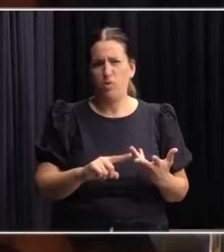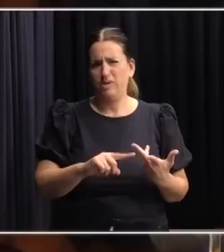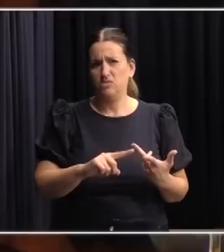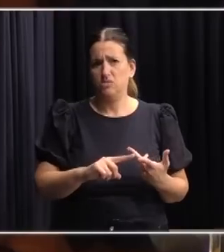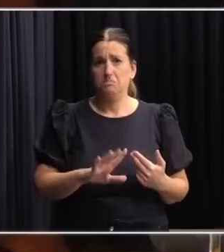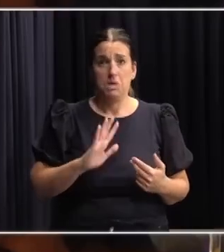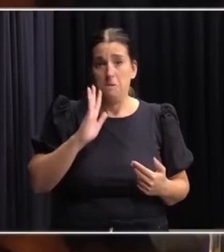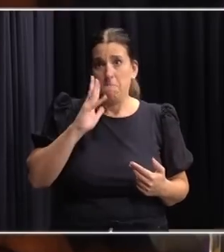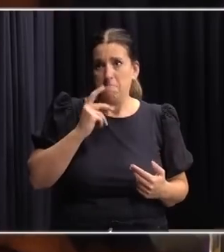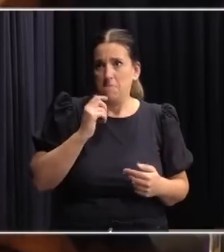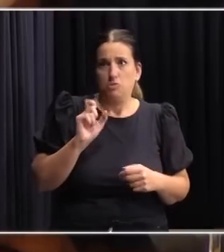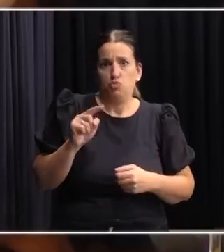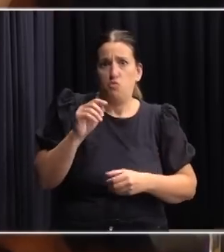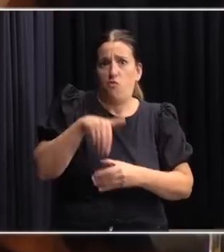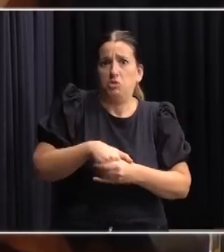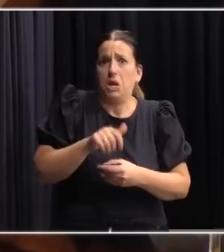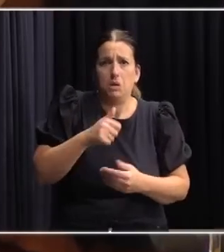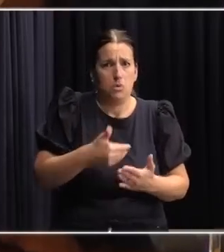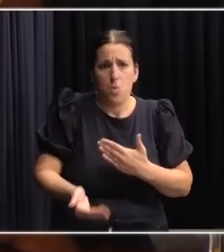desconocemos su filiación política,